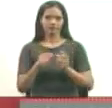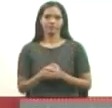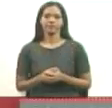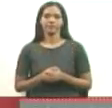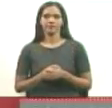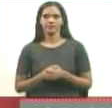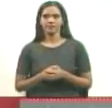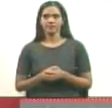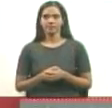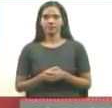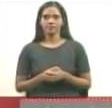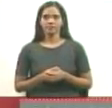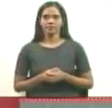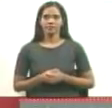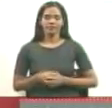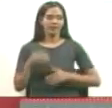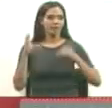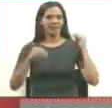En Guayabal,